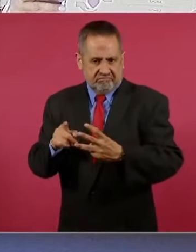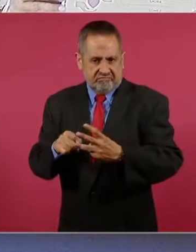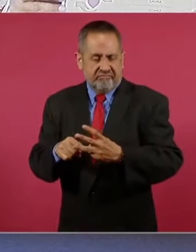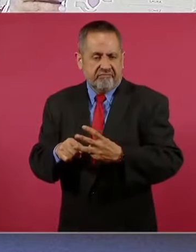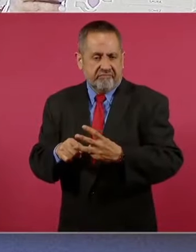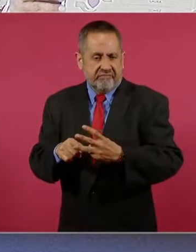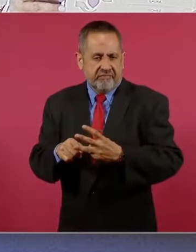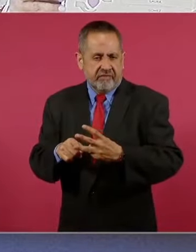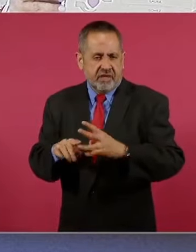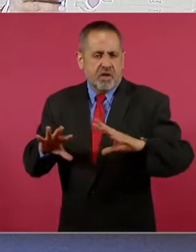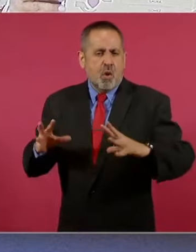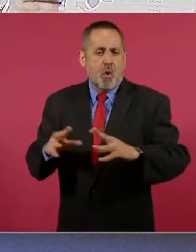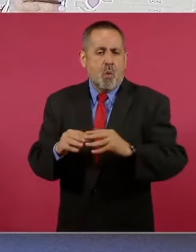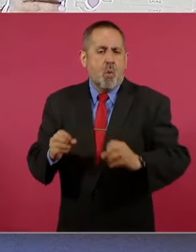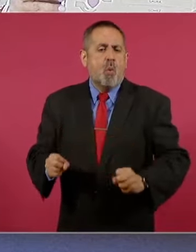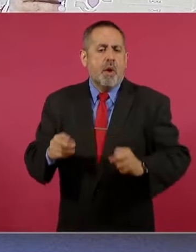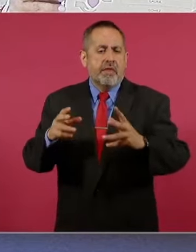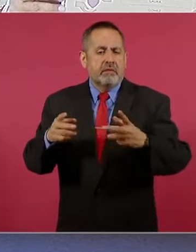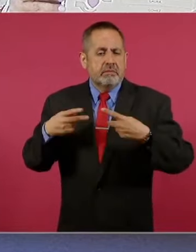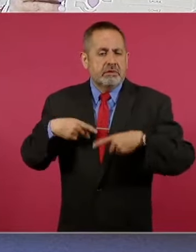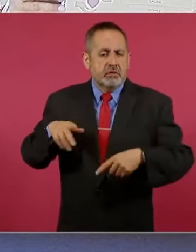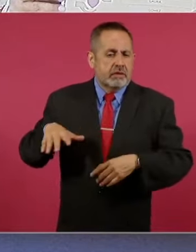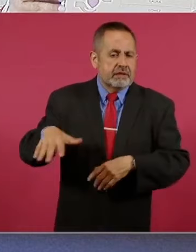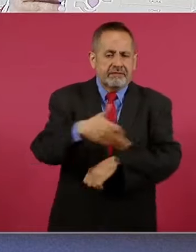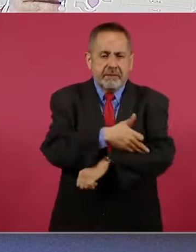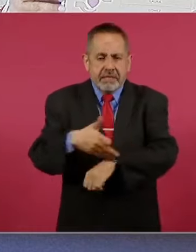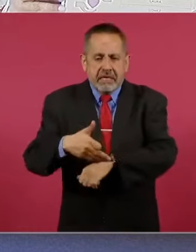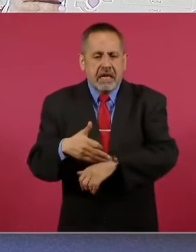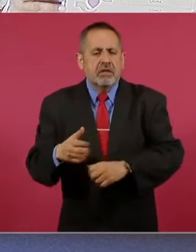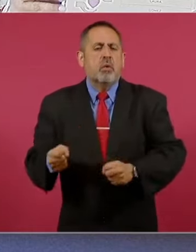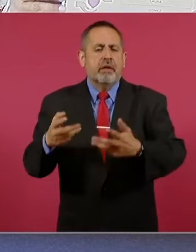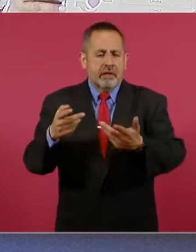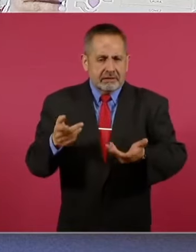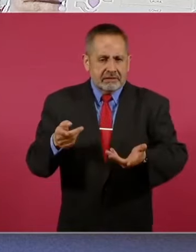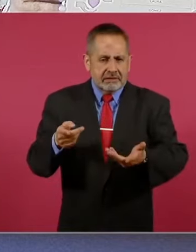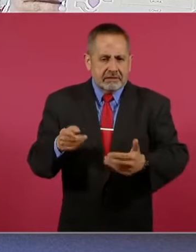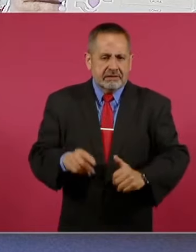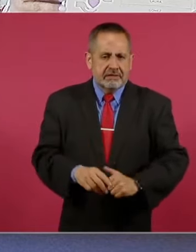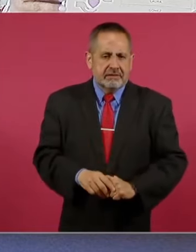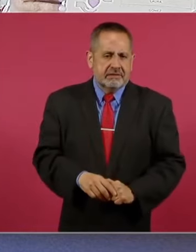¿Cuántos recibieron en esta fecha?